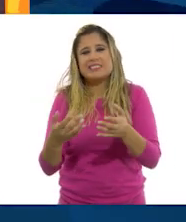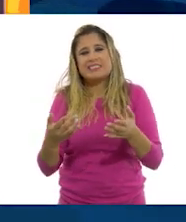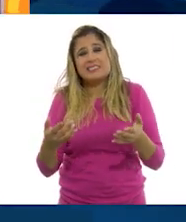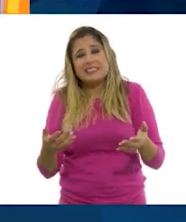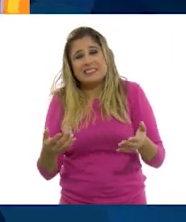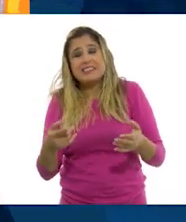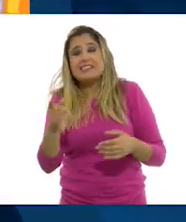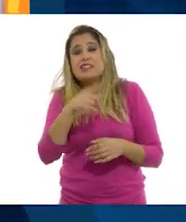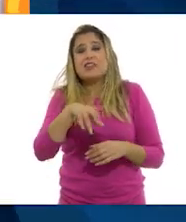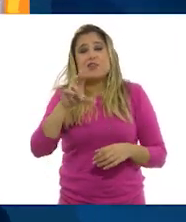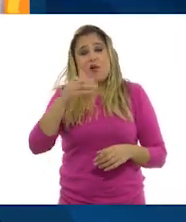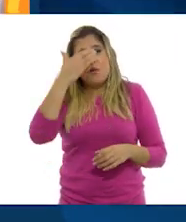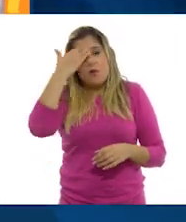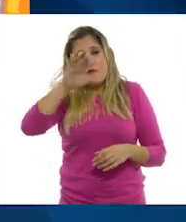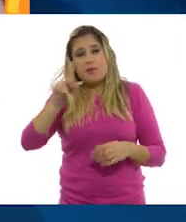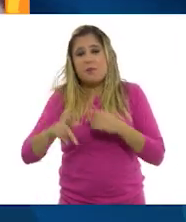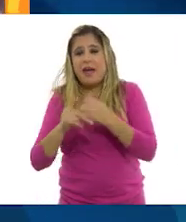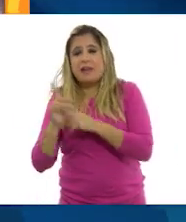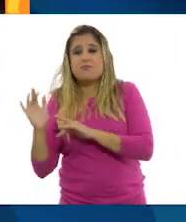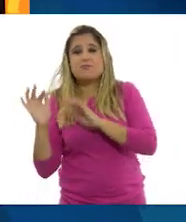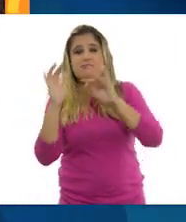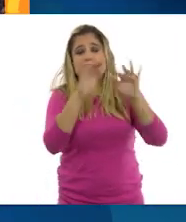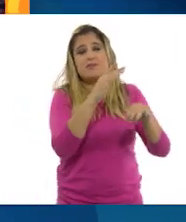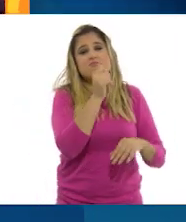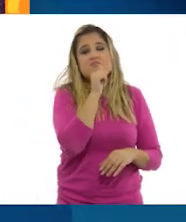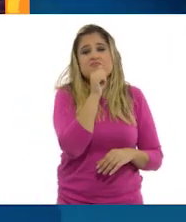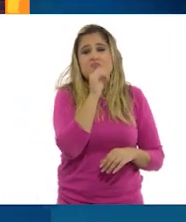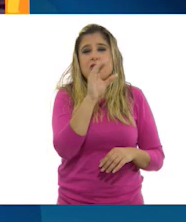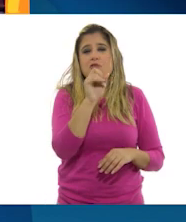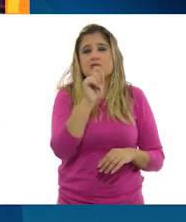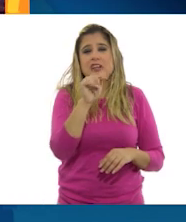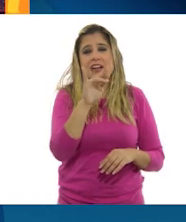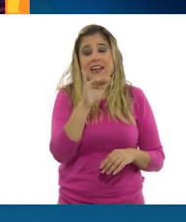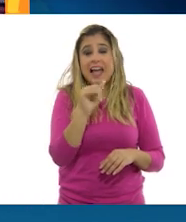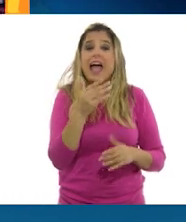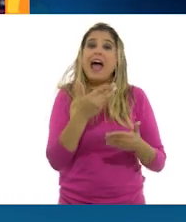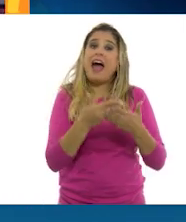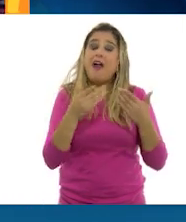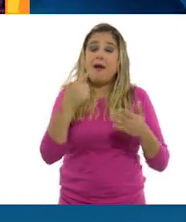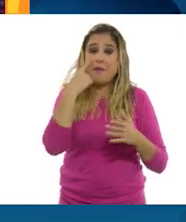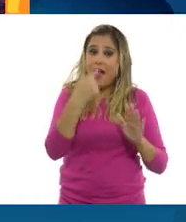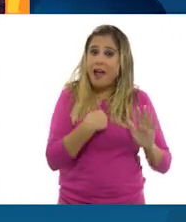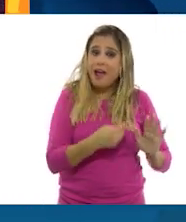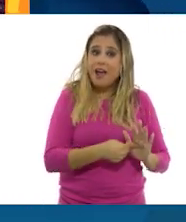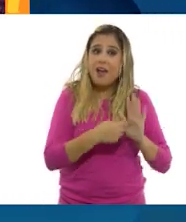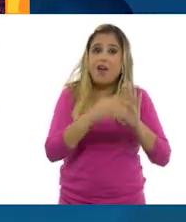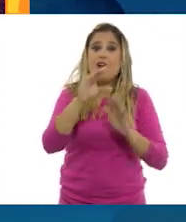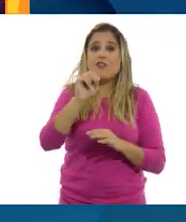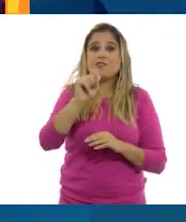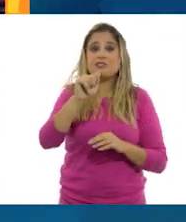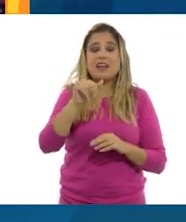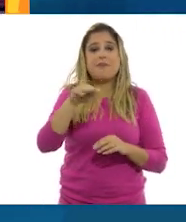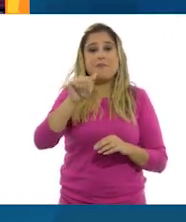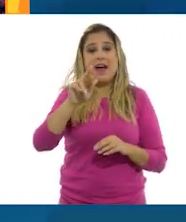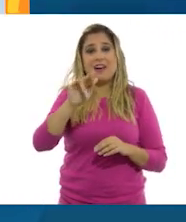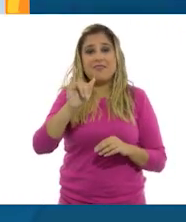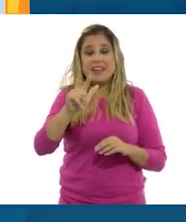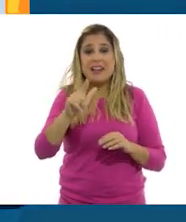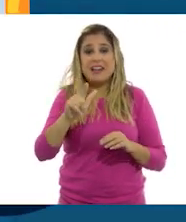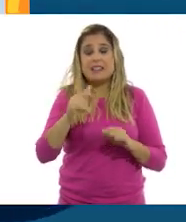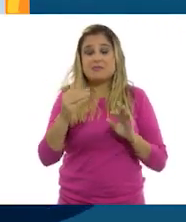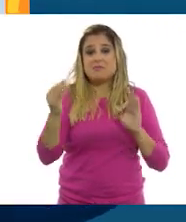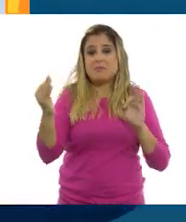desconocido en este país. Hoy tenemos la oportunidad de hablar de este país, tan lejos, pero cerca de México.